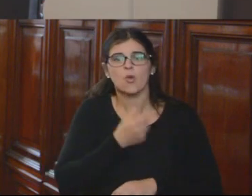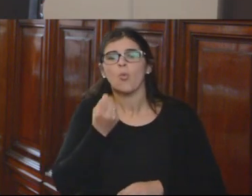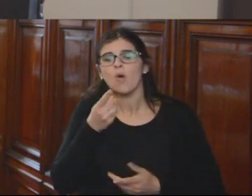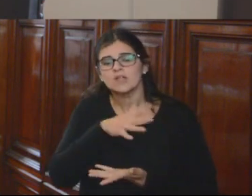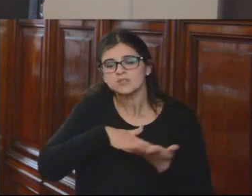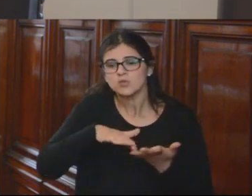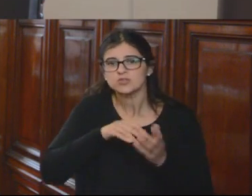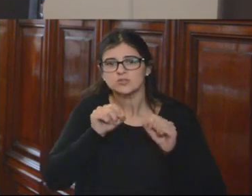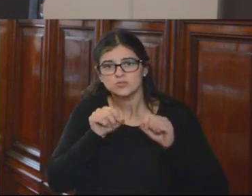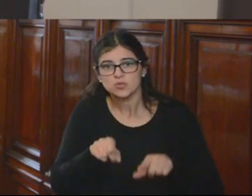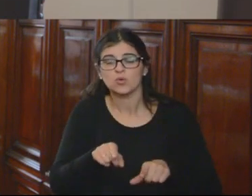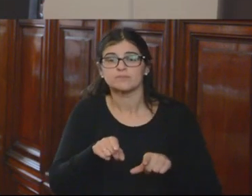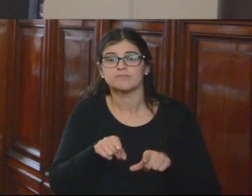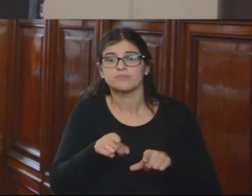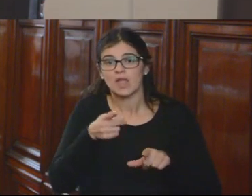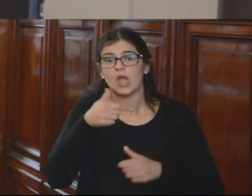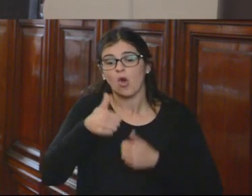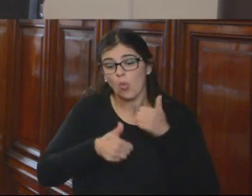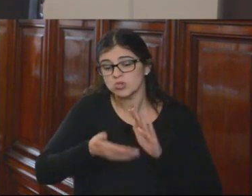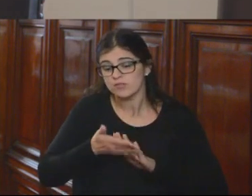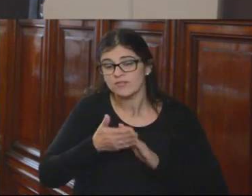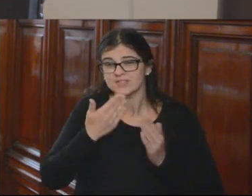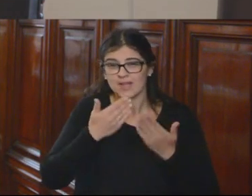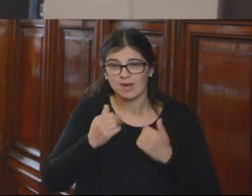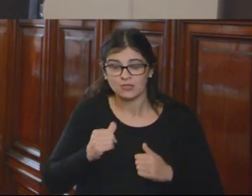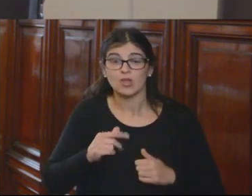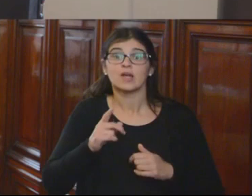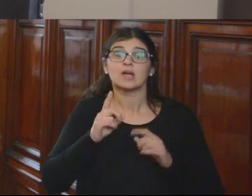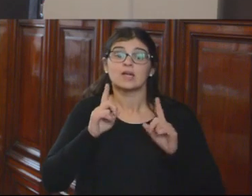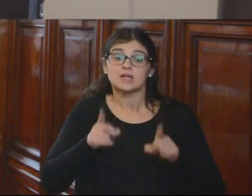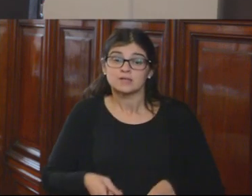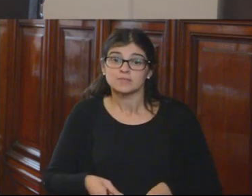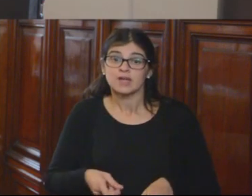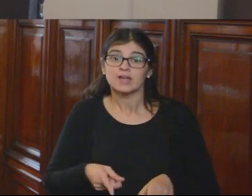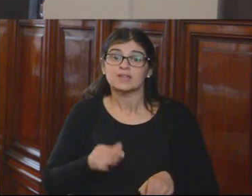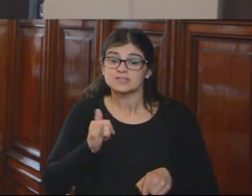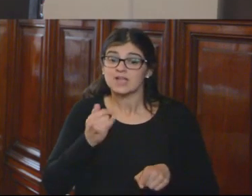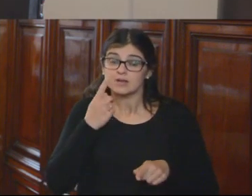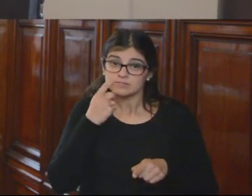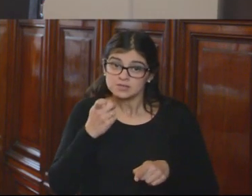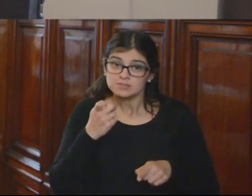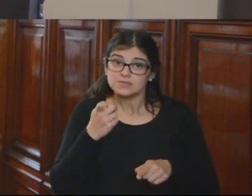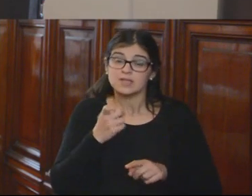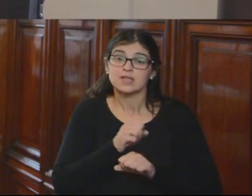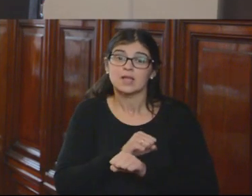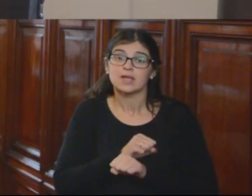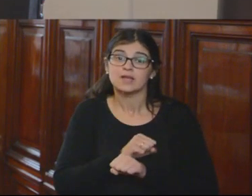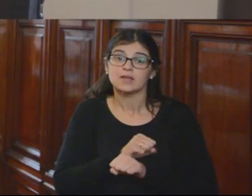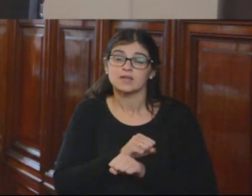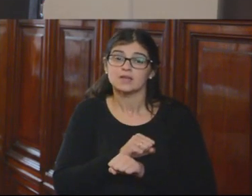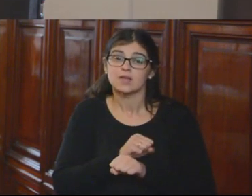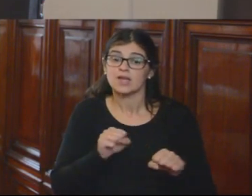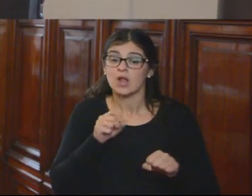dentro de ese concurso que se abra. Y finalmente, si se ha tenido la posibilidad de que los